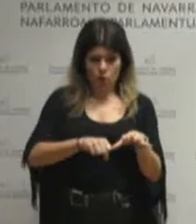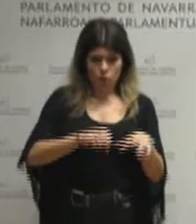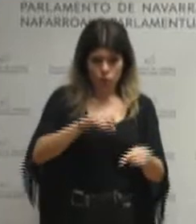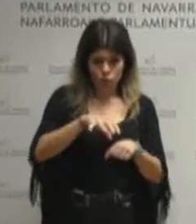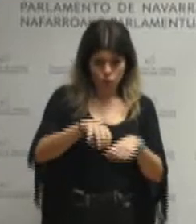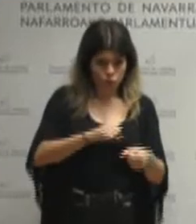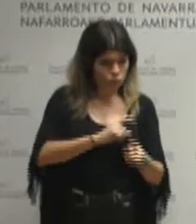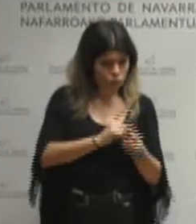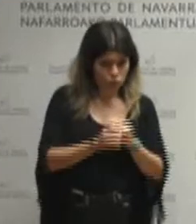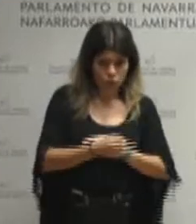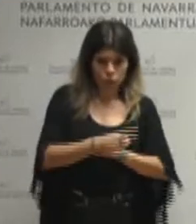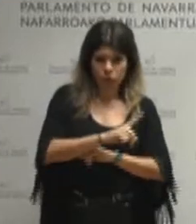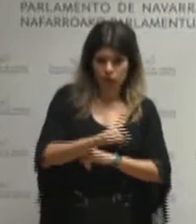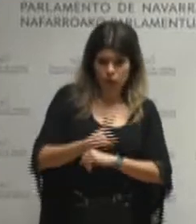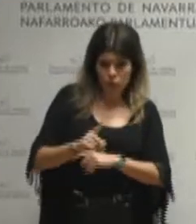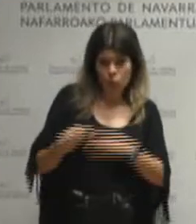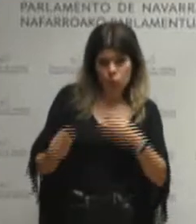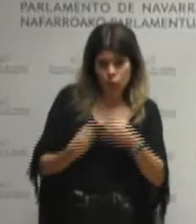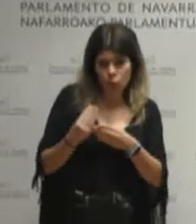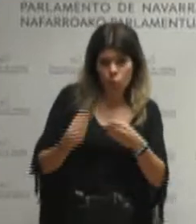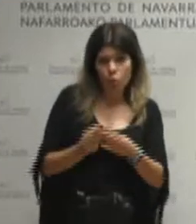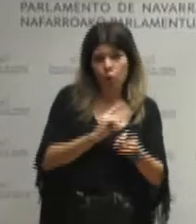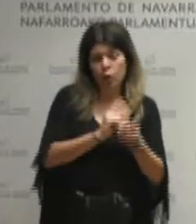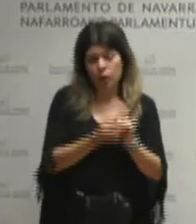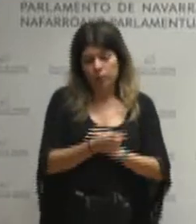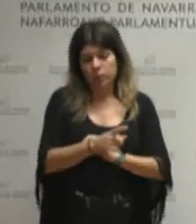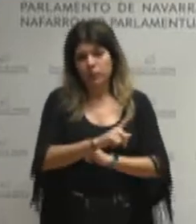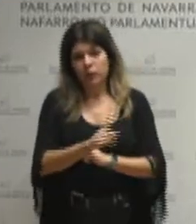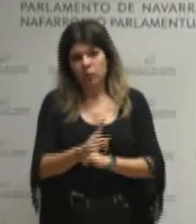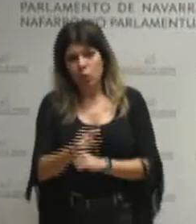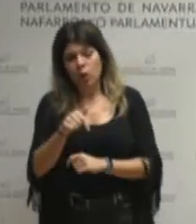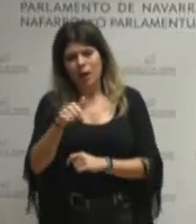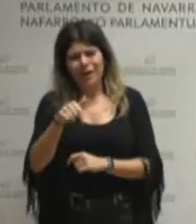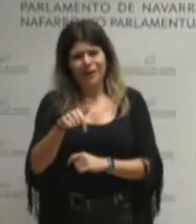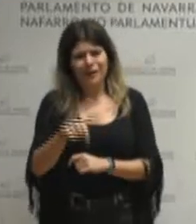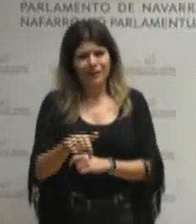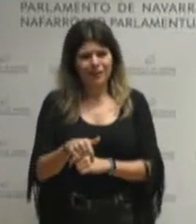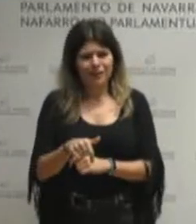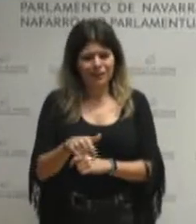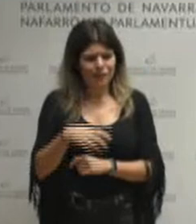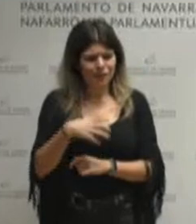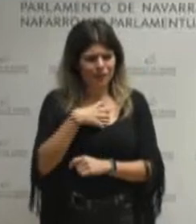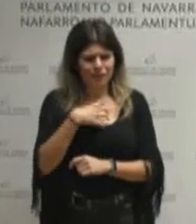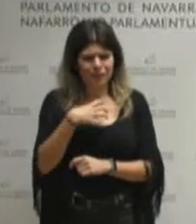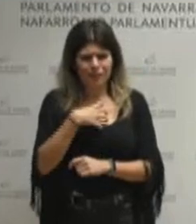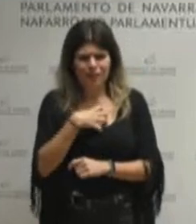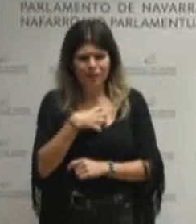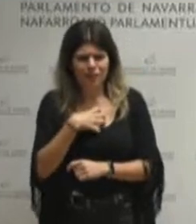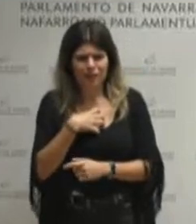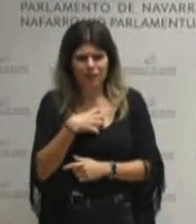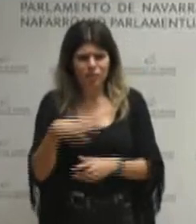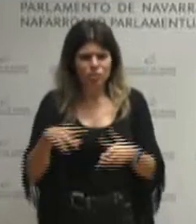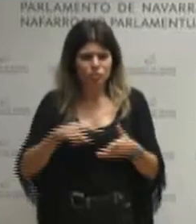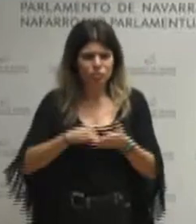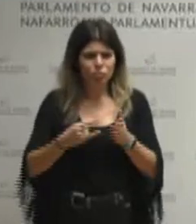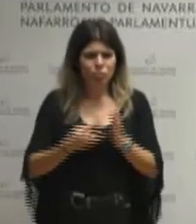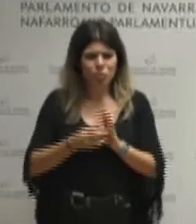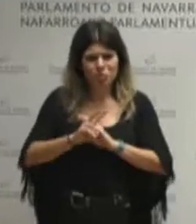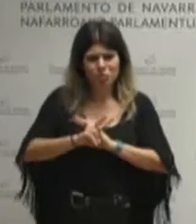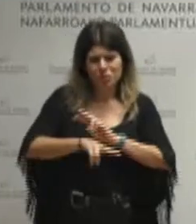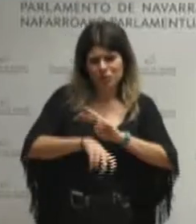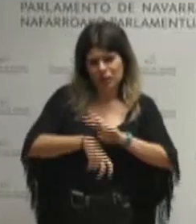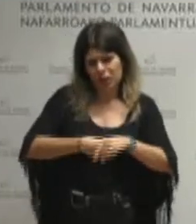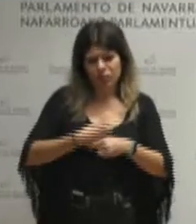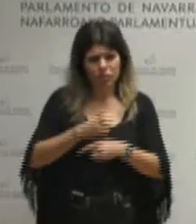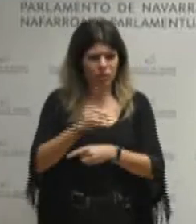dago, konponbide erreformistarik. Honen aurrean, radikalki aldatu behar dira politikak. Beraz,